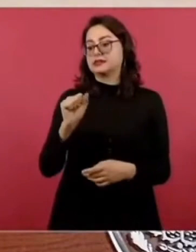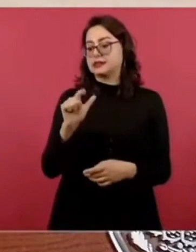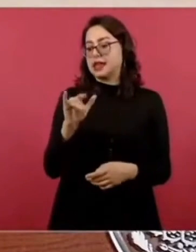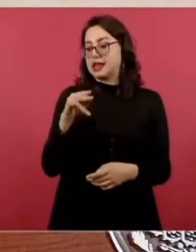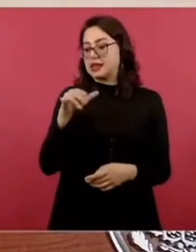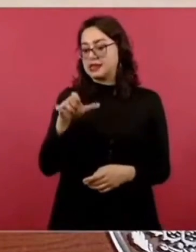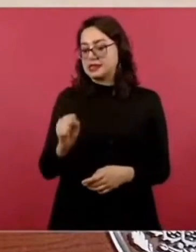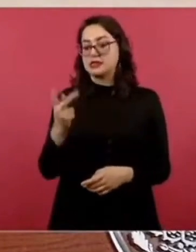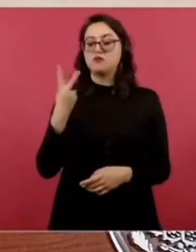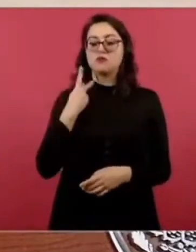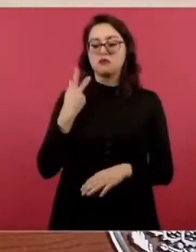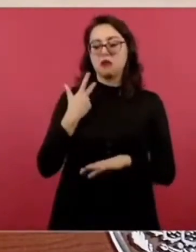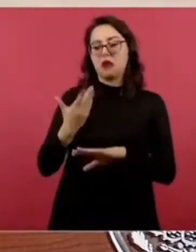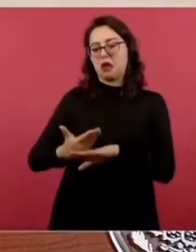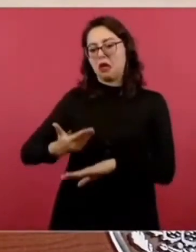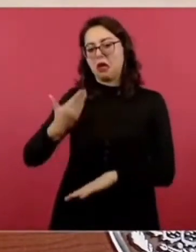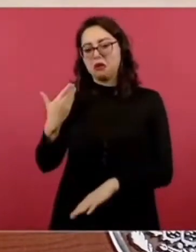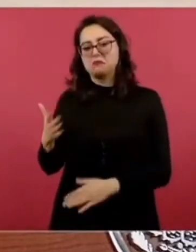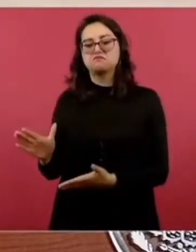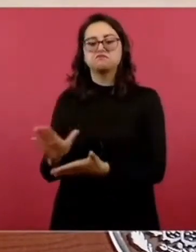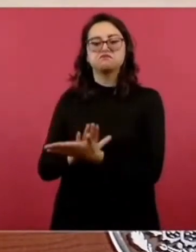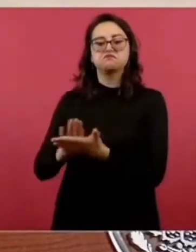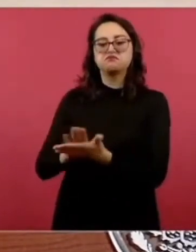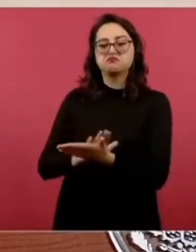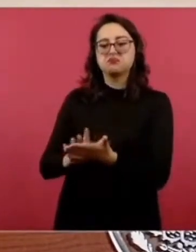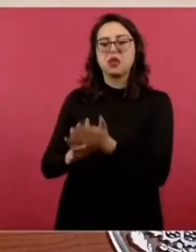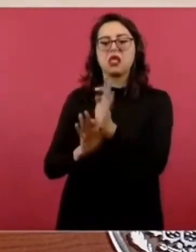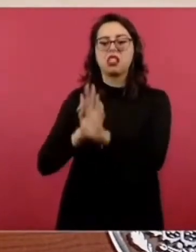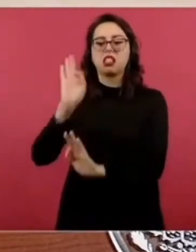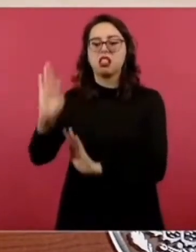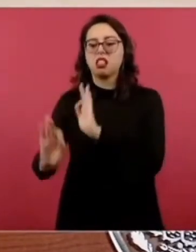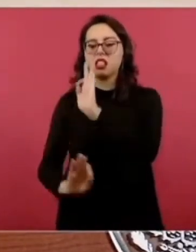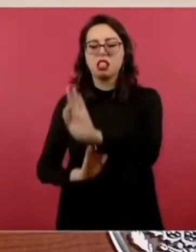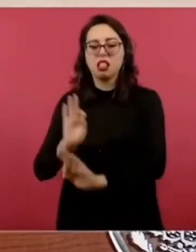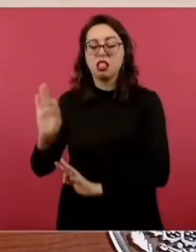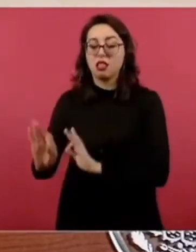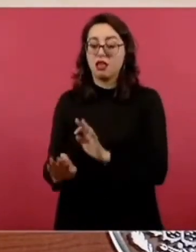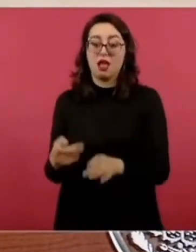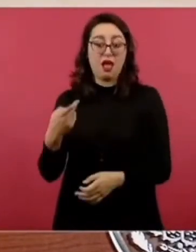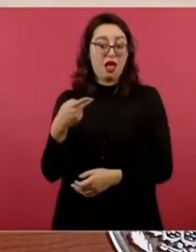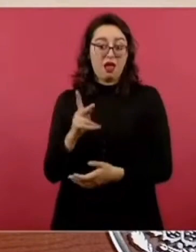de antes ya son son otros tiempos